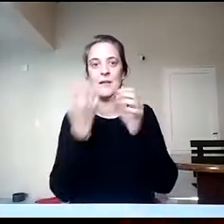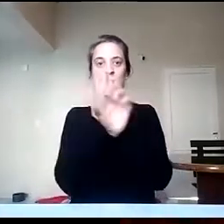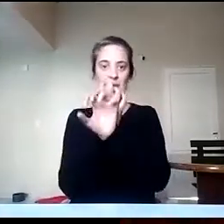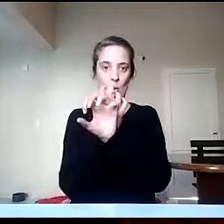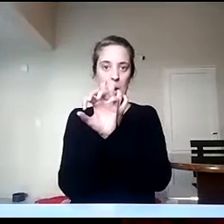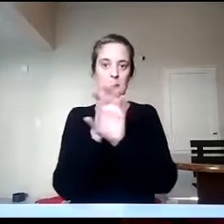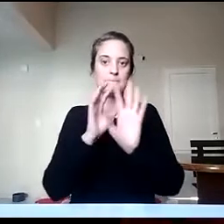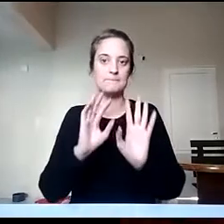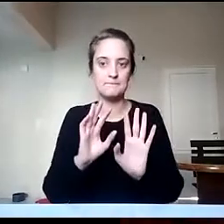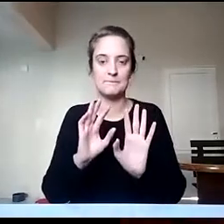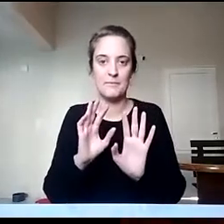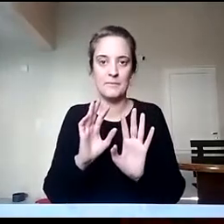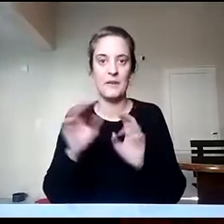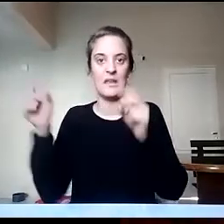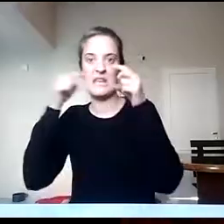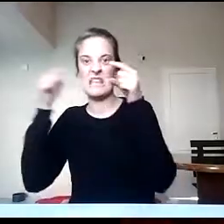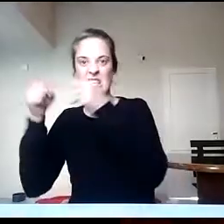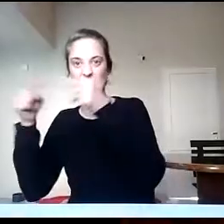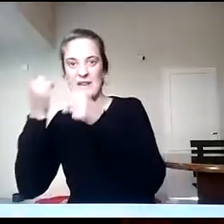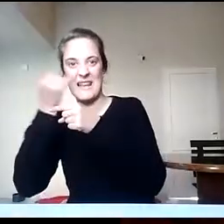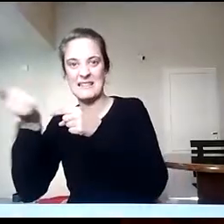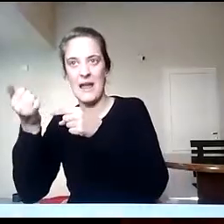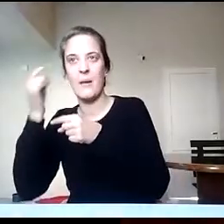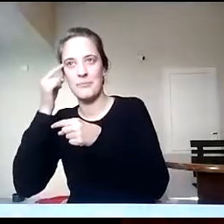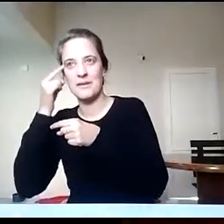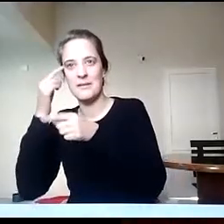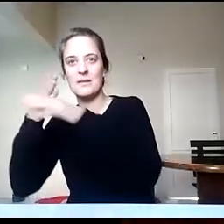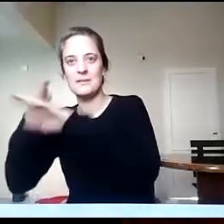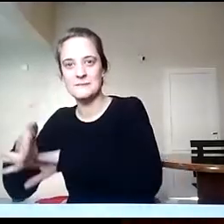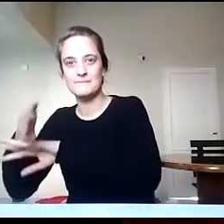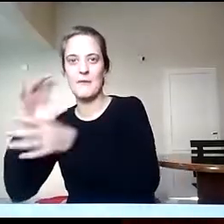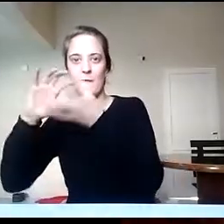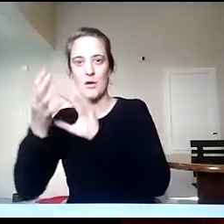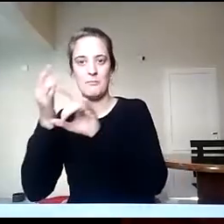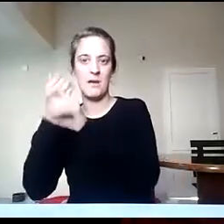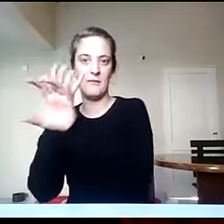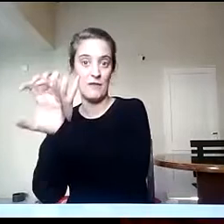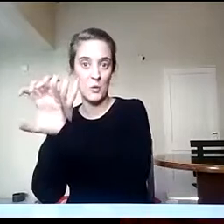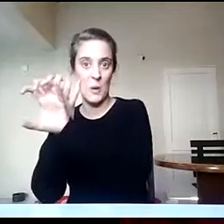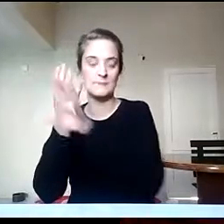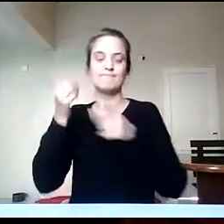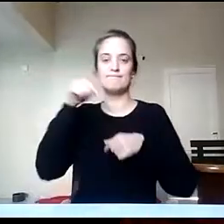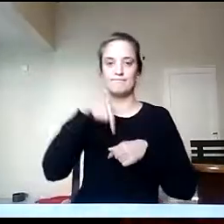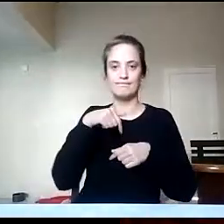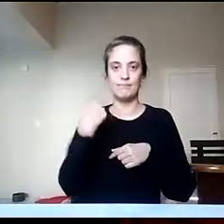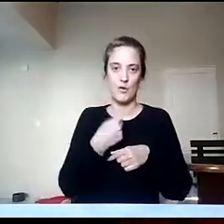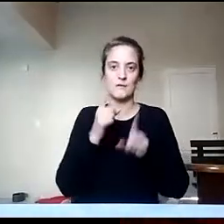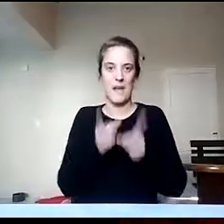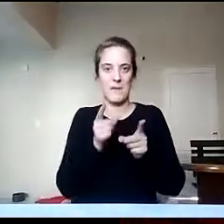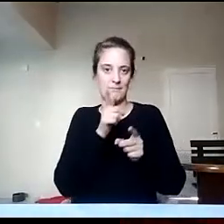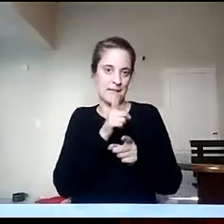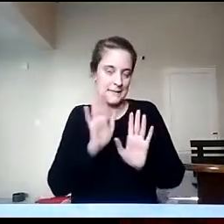lo han pensado otras instituciones que ya están pensando sus ingresos de manera virtual. Vamos a ver cómo transcurre toda esta